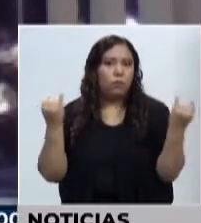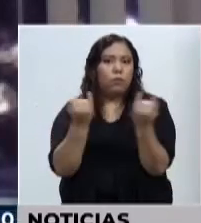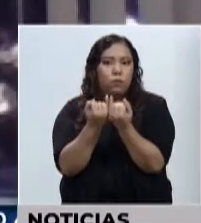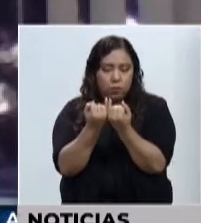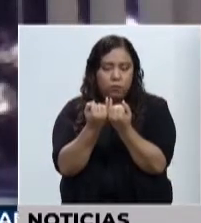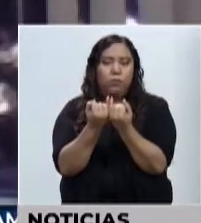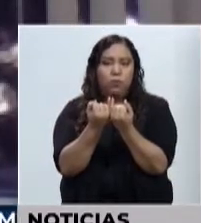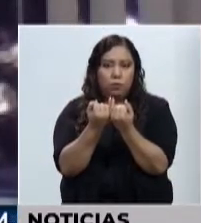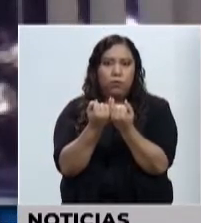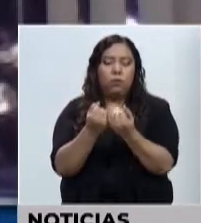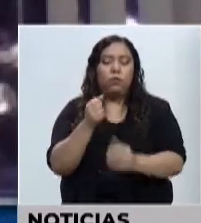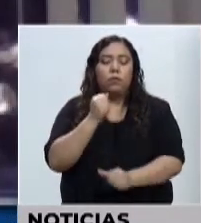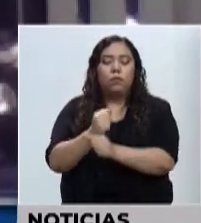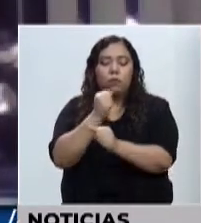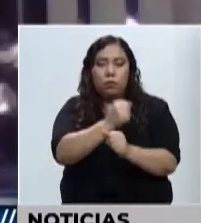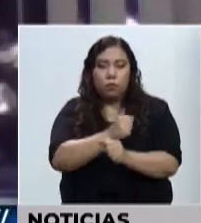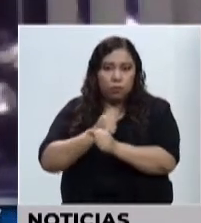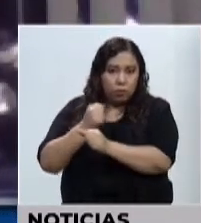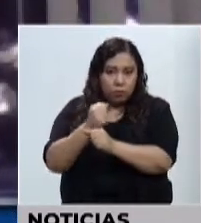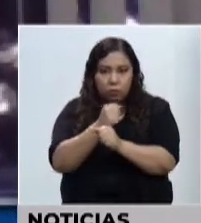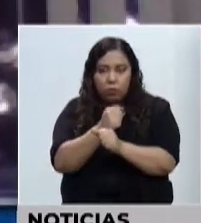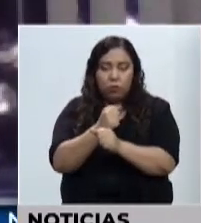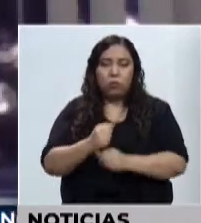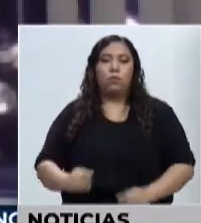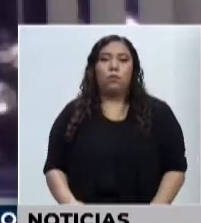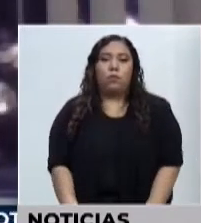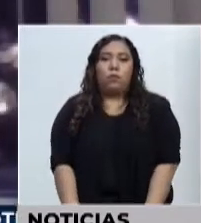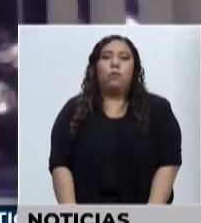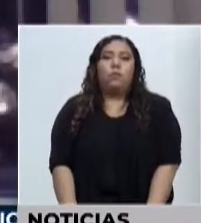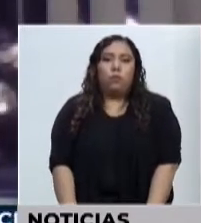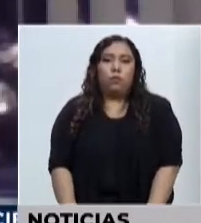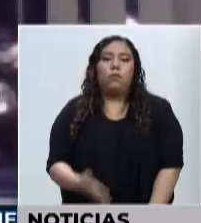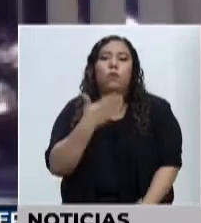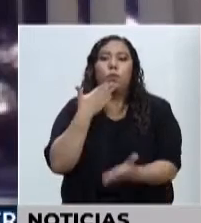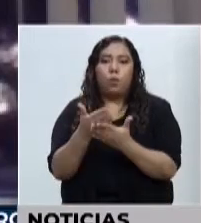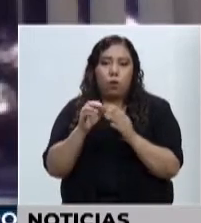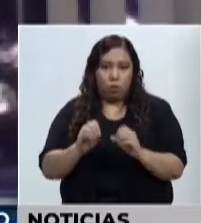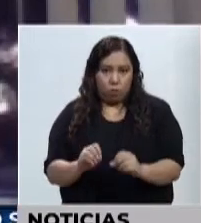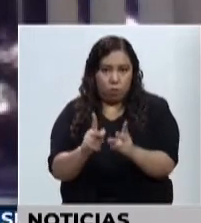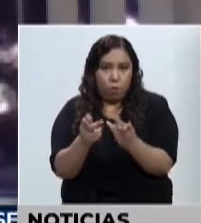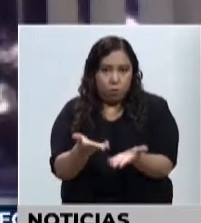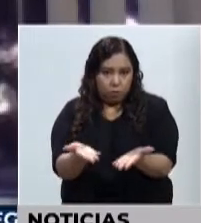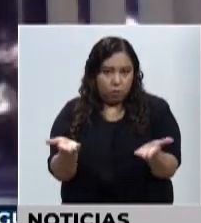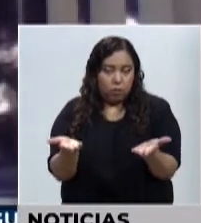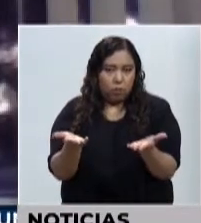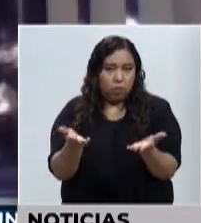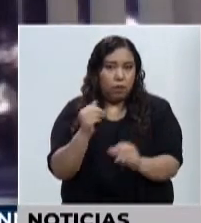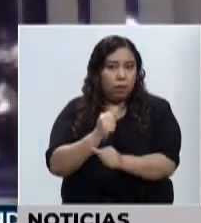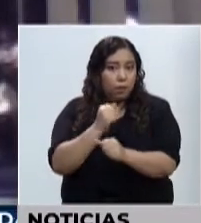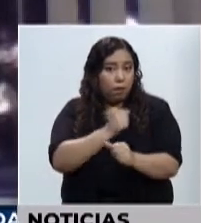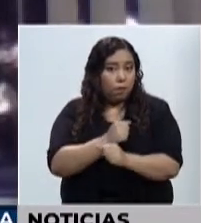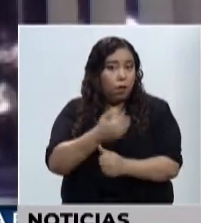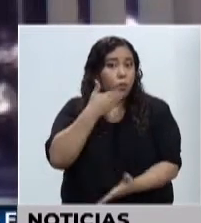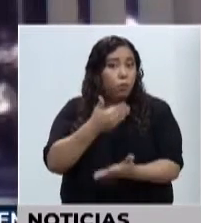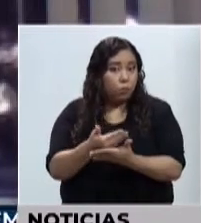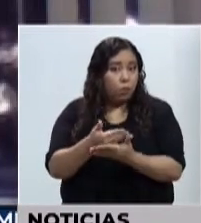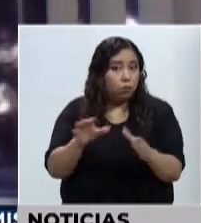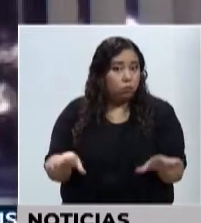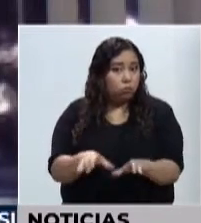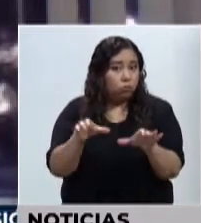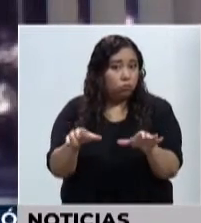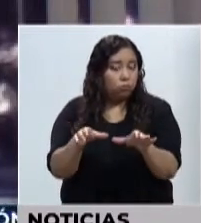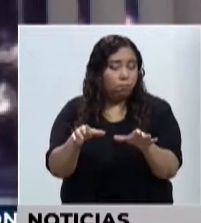servicios, bienes y servicios de calidad y de oportunidad, pero de manera eficiente, eficaces y